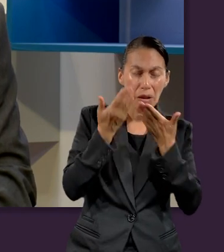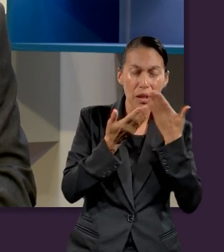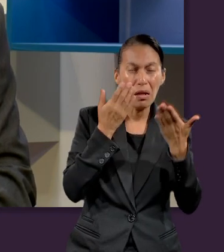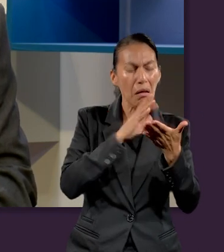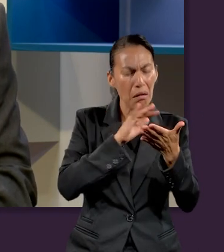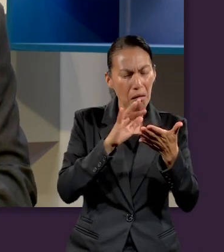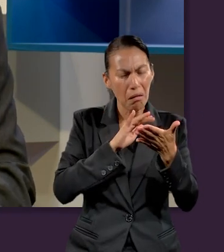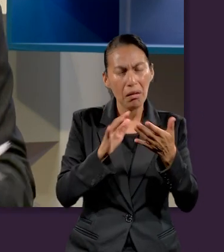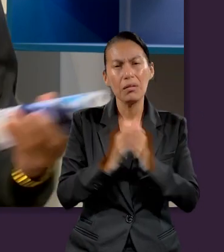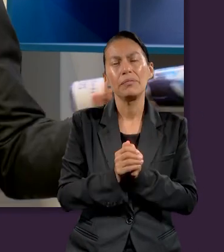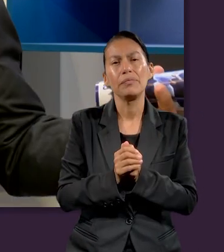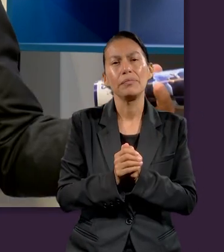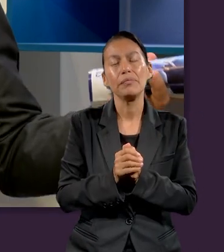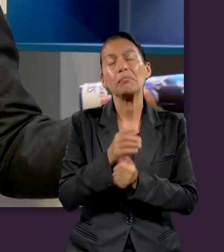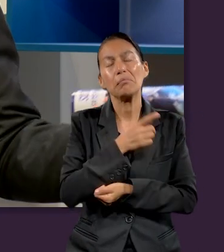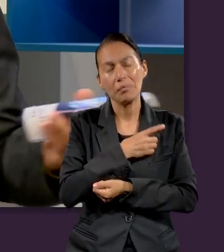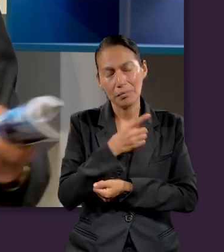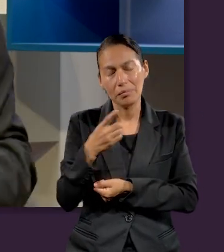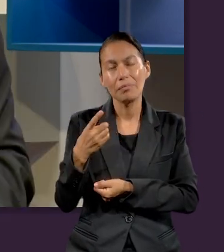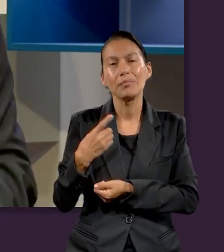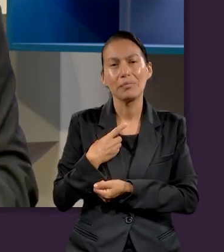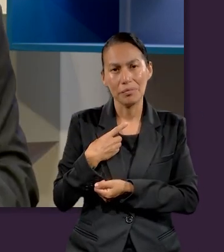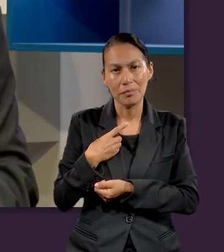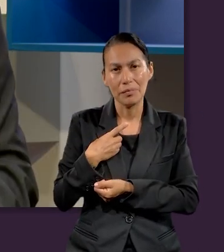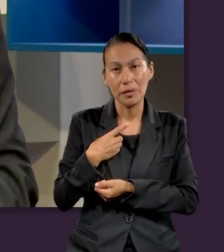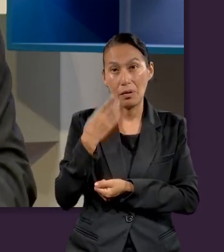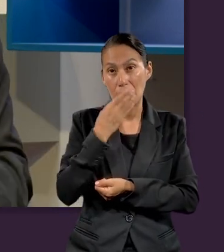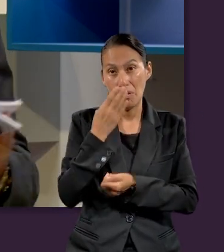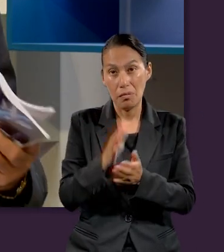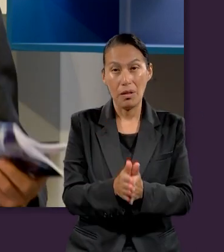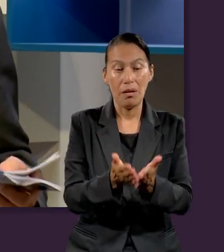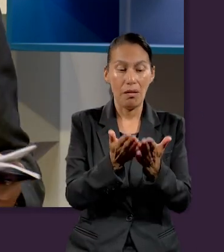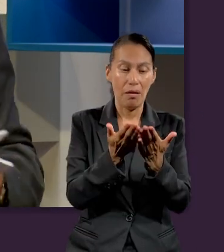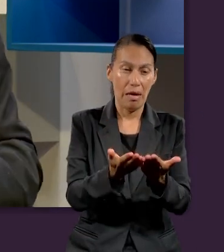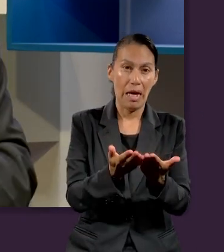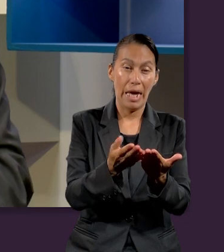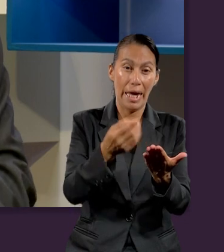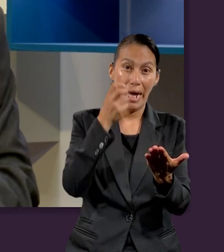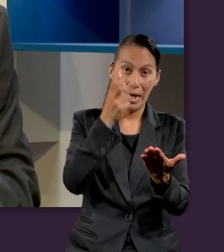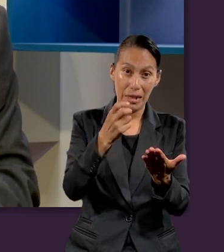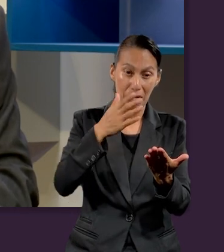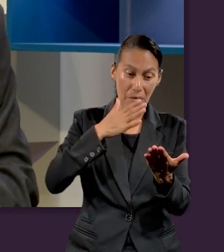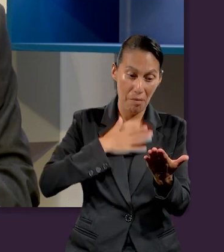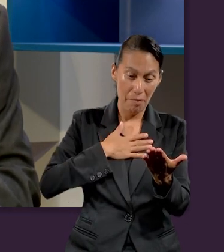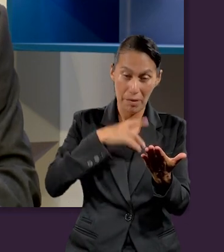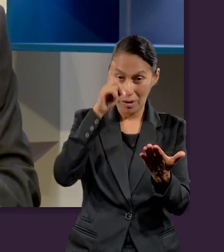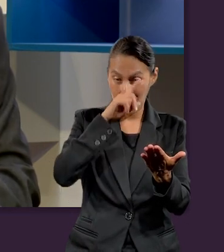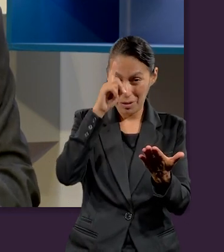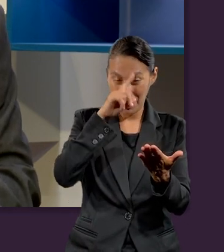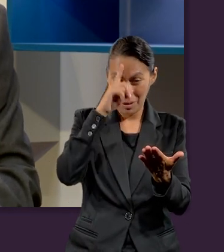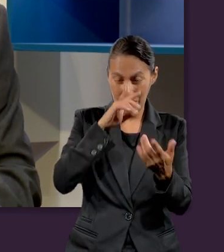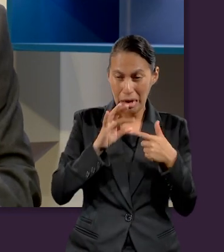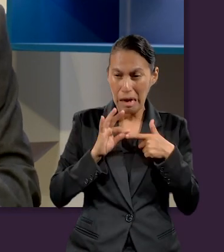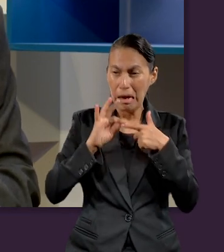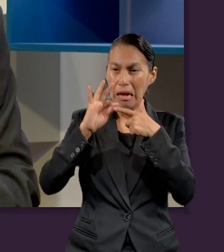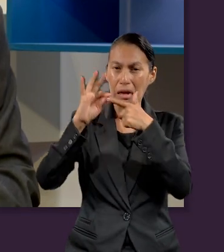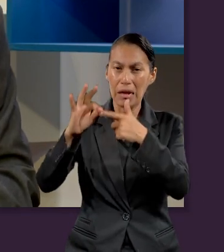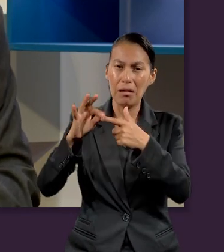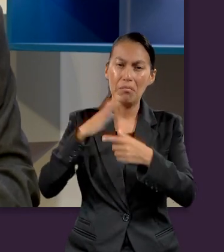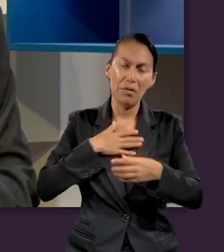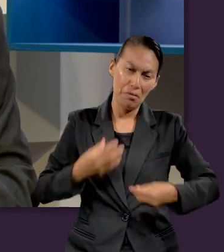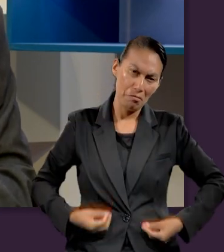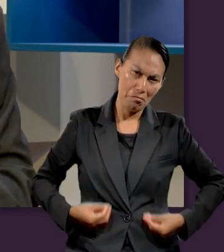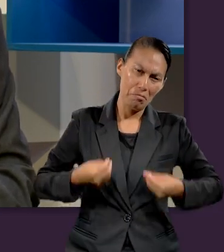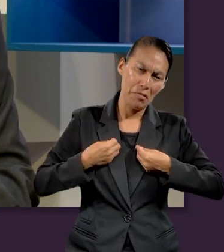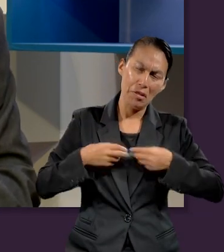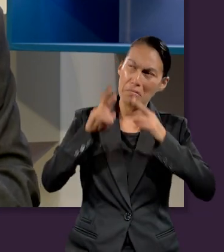debemos hacerlo. Aquí tenemos la palabra de Dios como una guía para nuestra vida,